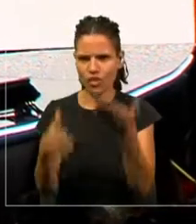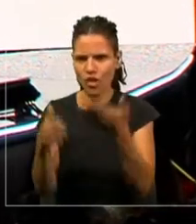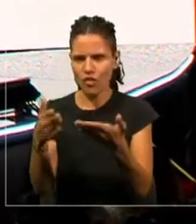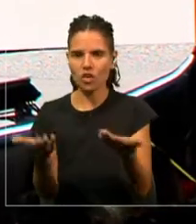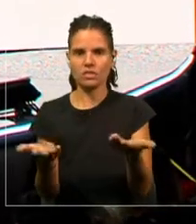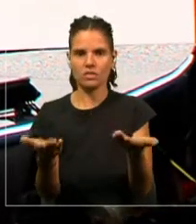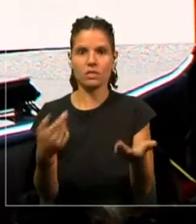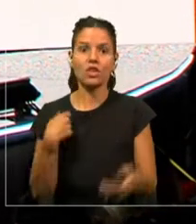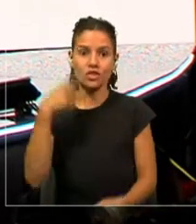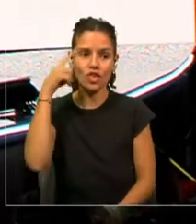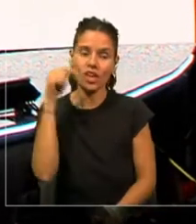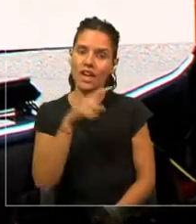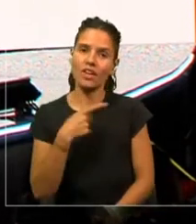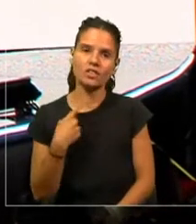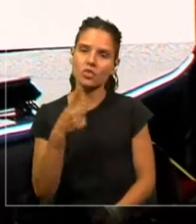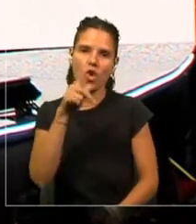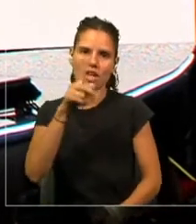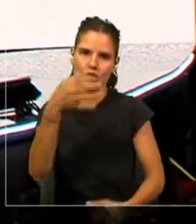que es injusto para el hombre.